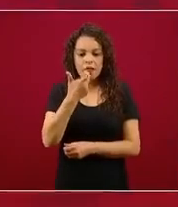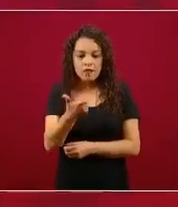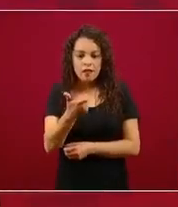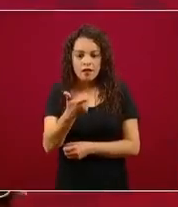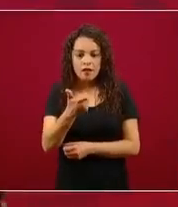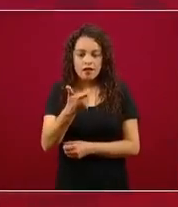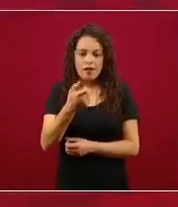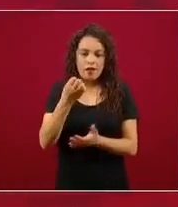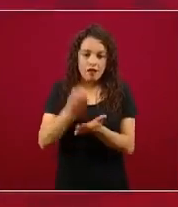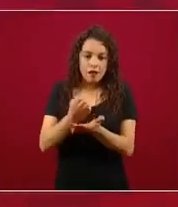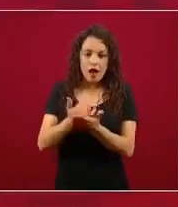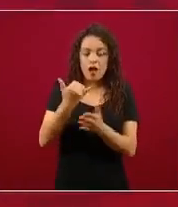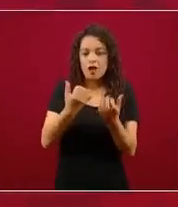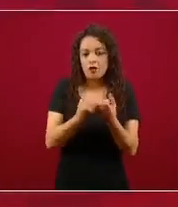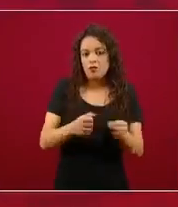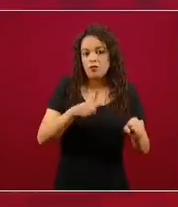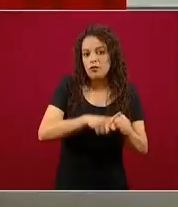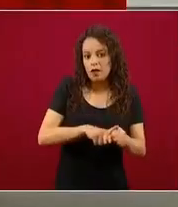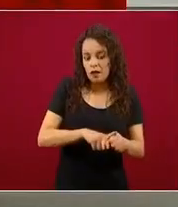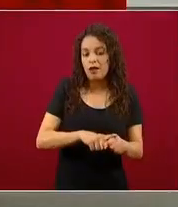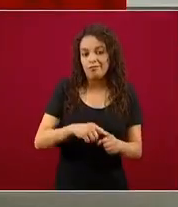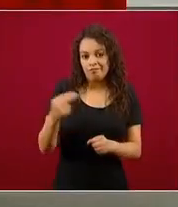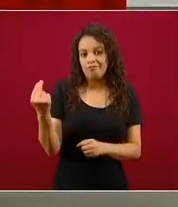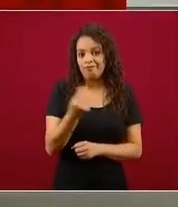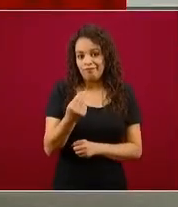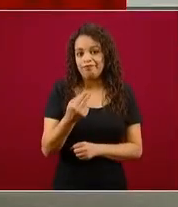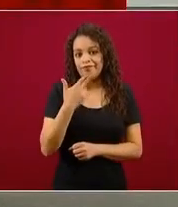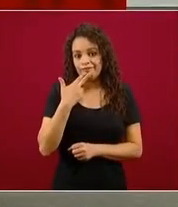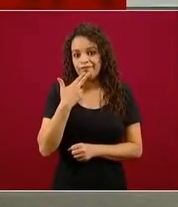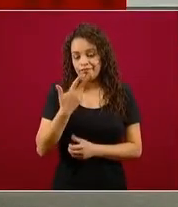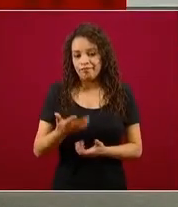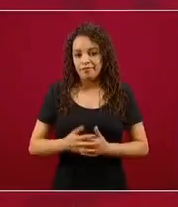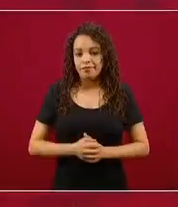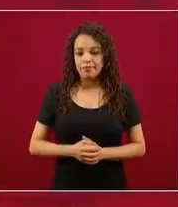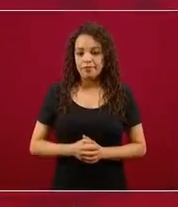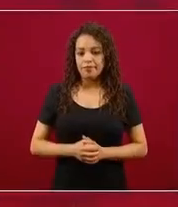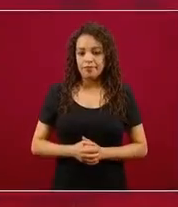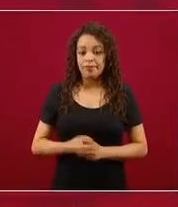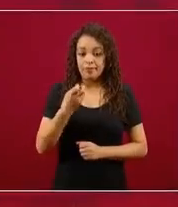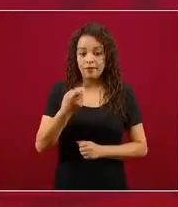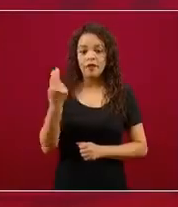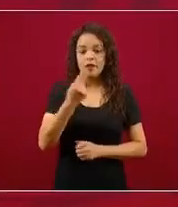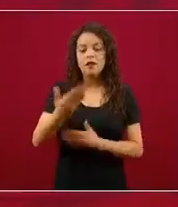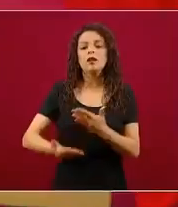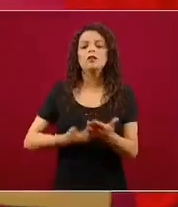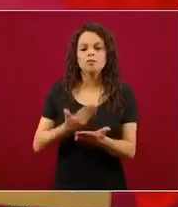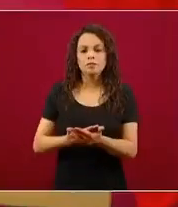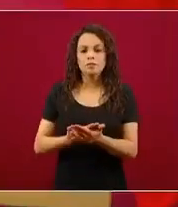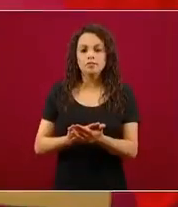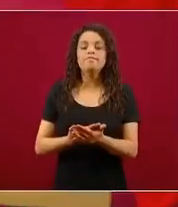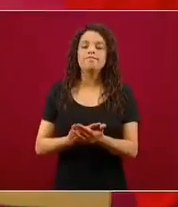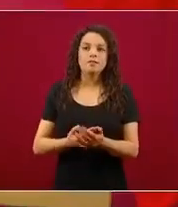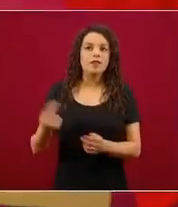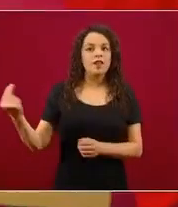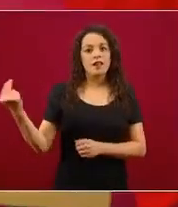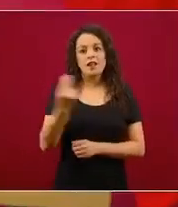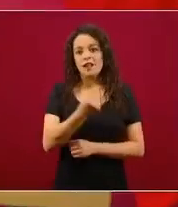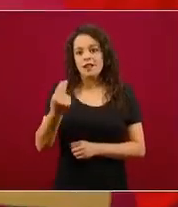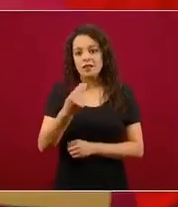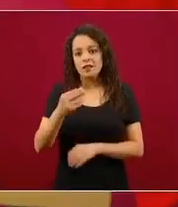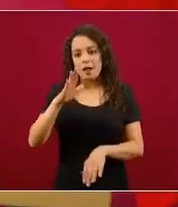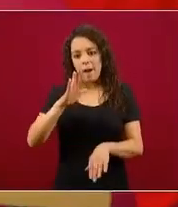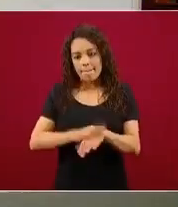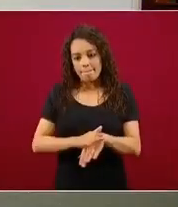y social sobre todo. Y el planteamiento del gobierno de Hidalgo fue necesitamos tener esta flexibilidad.